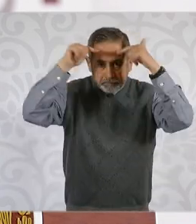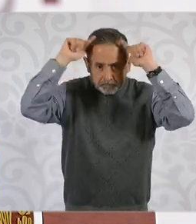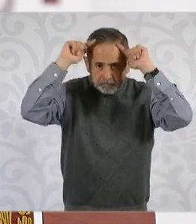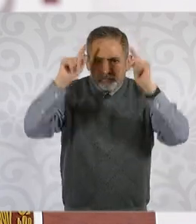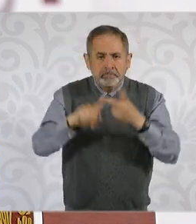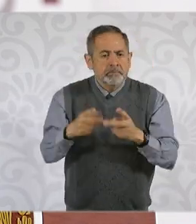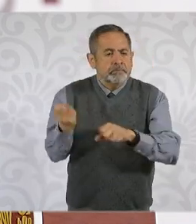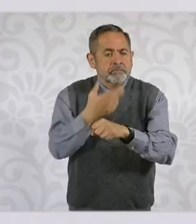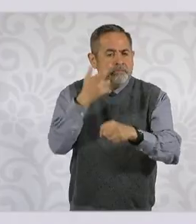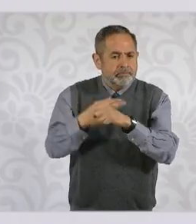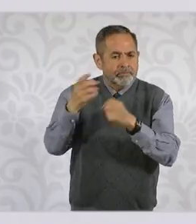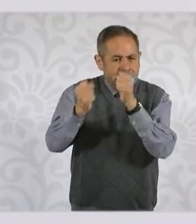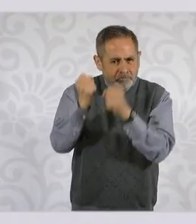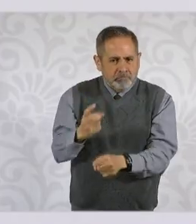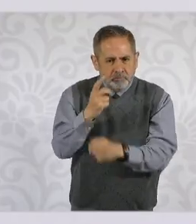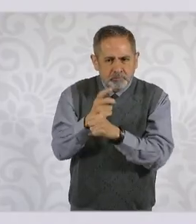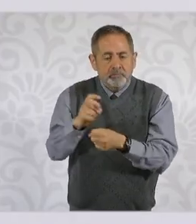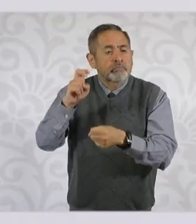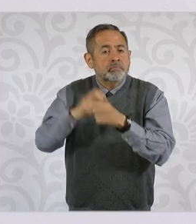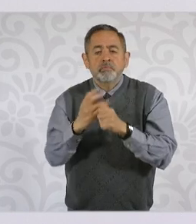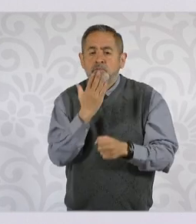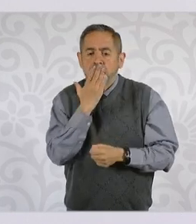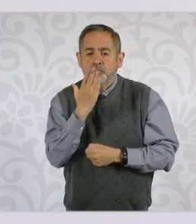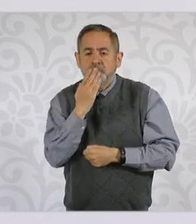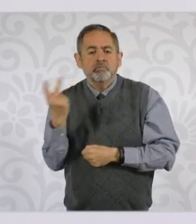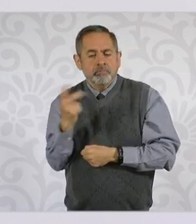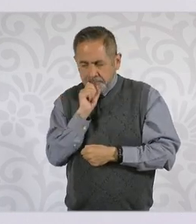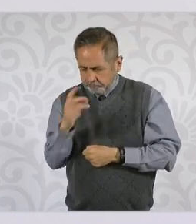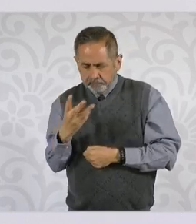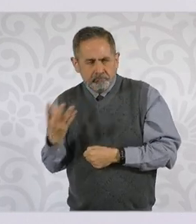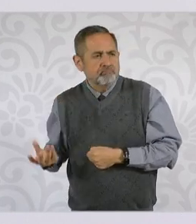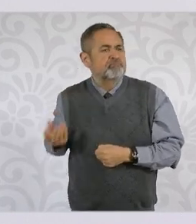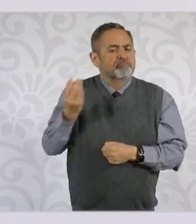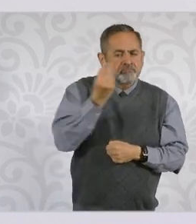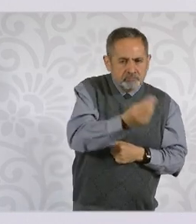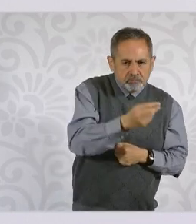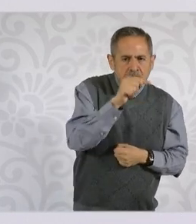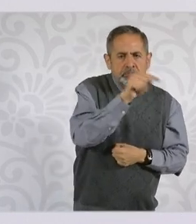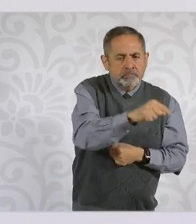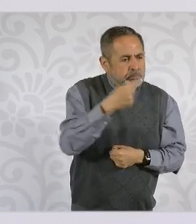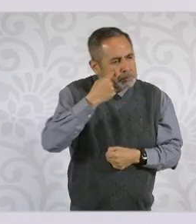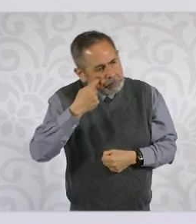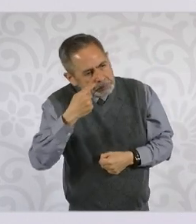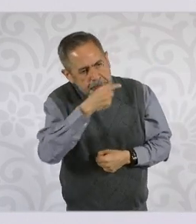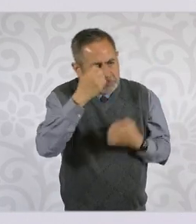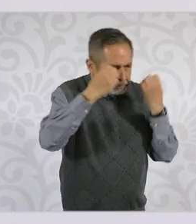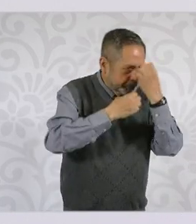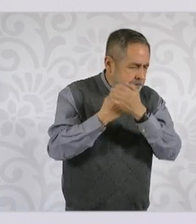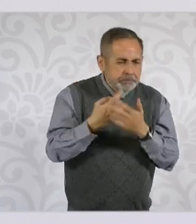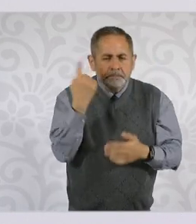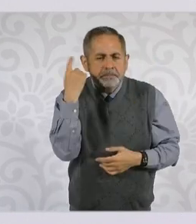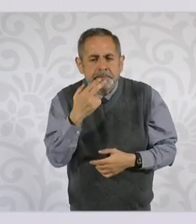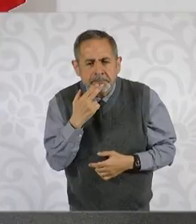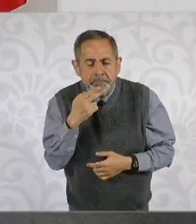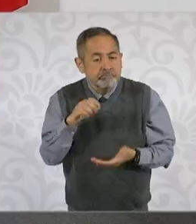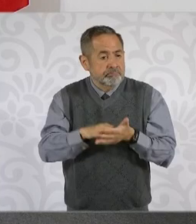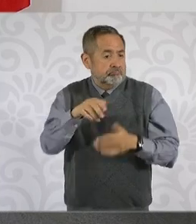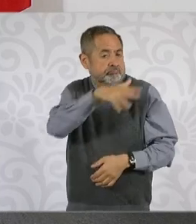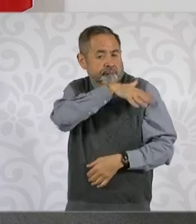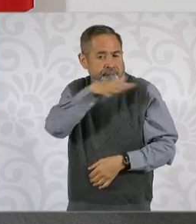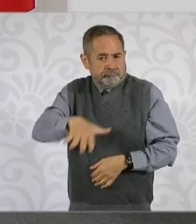Seguridad Ciudadana en Sonora. Las visitas tienen el objetivo de que, por ejemplo, el general